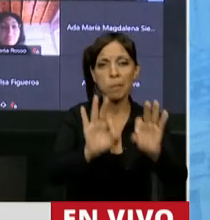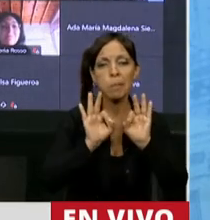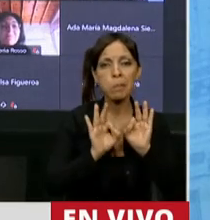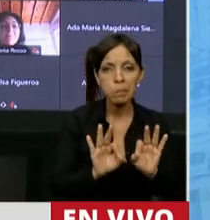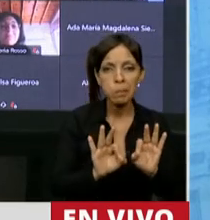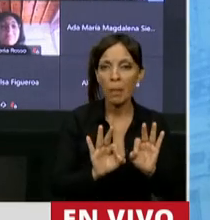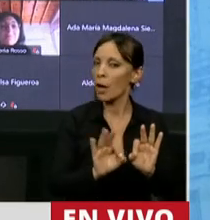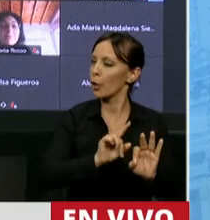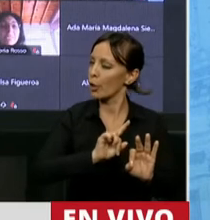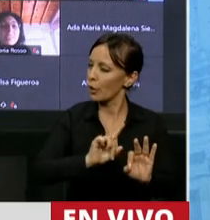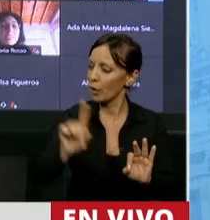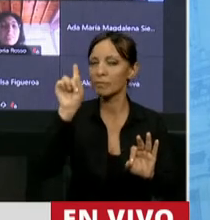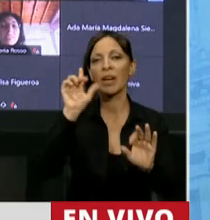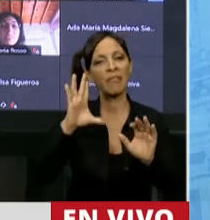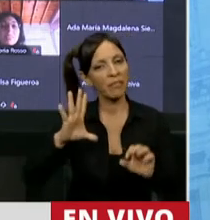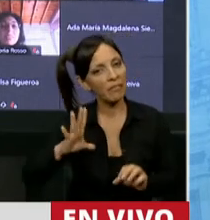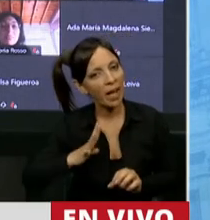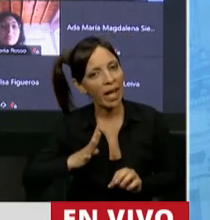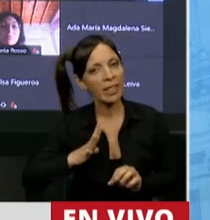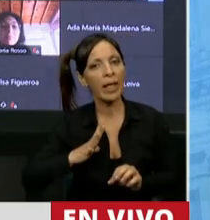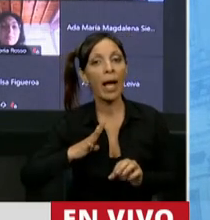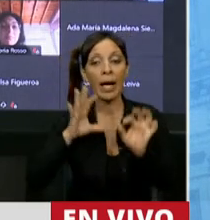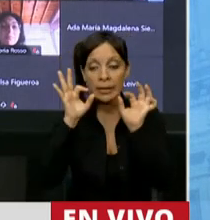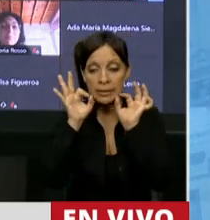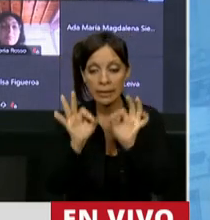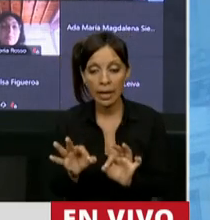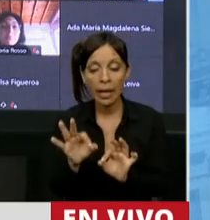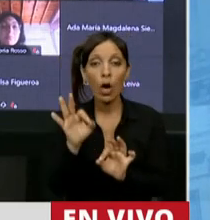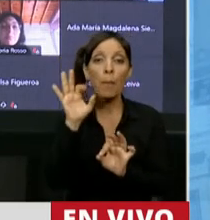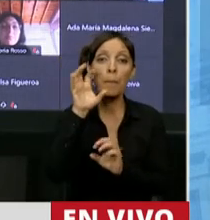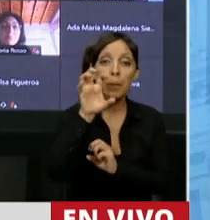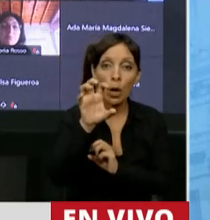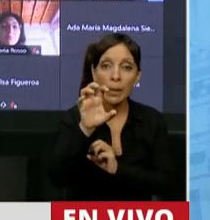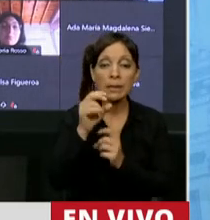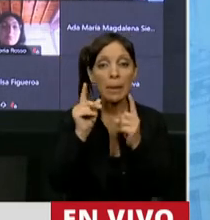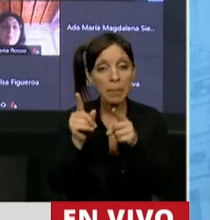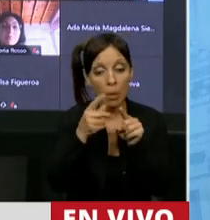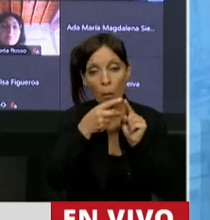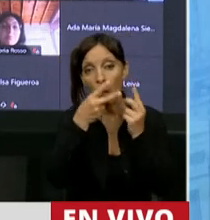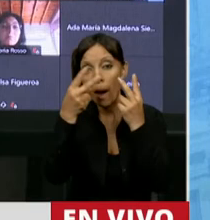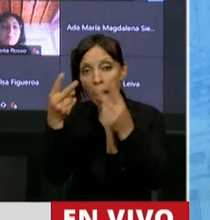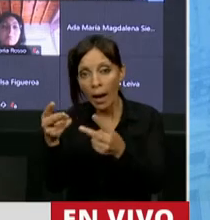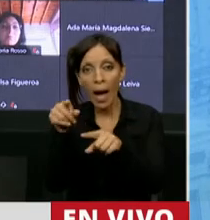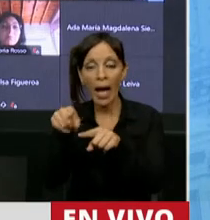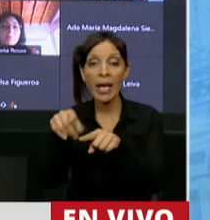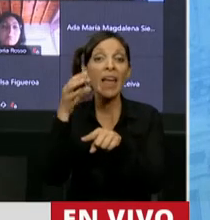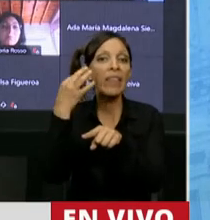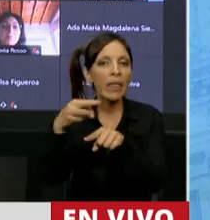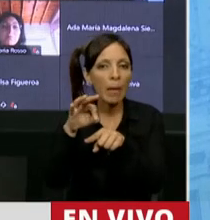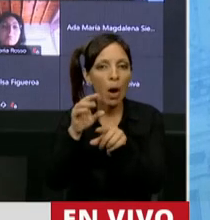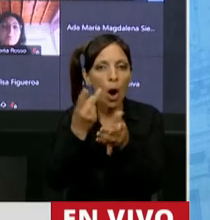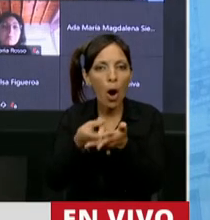No, señor, llegás a la provincia de destino y tenés que rellenar la misma